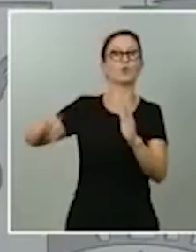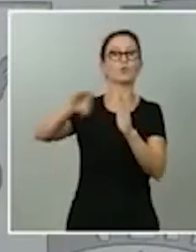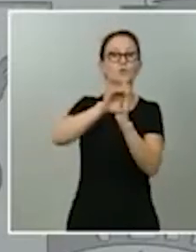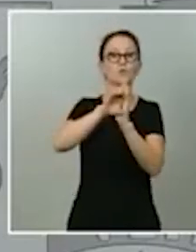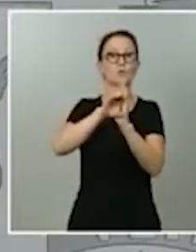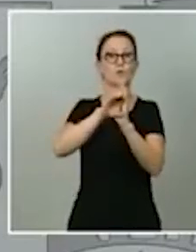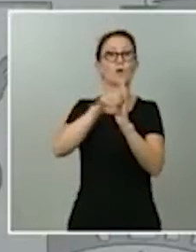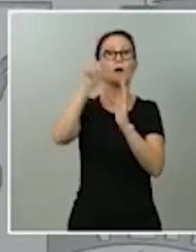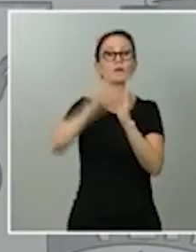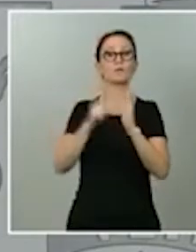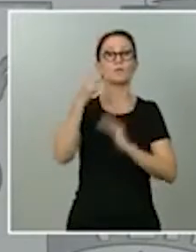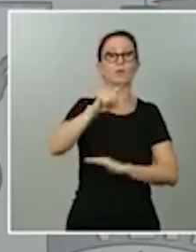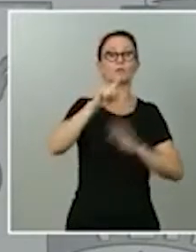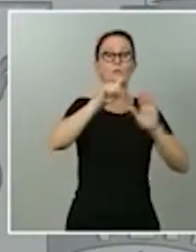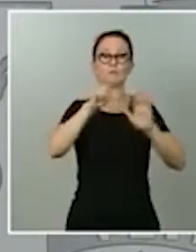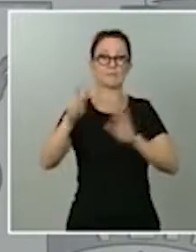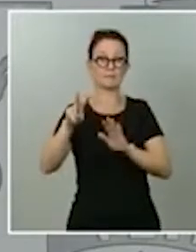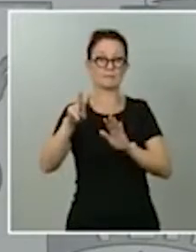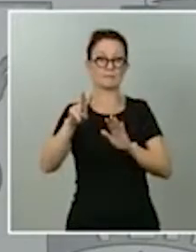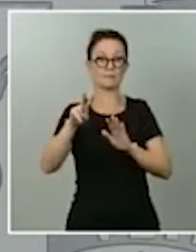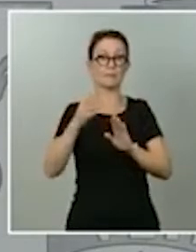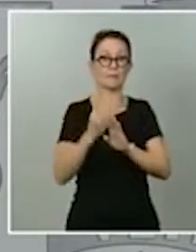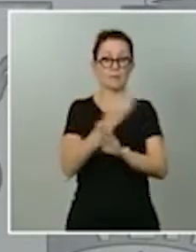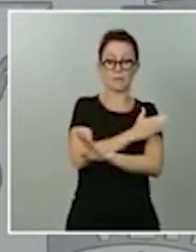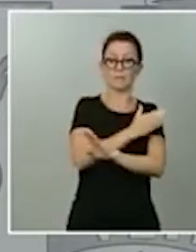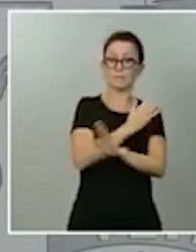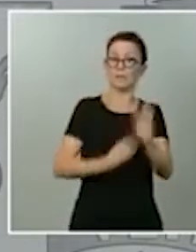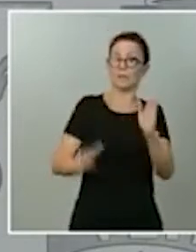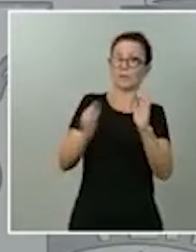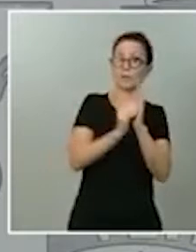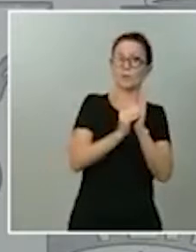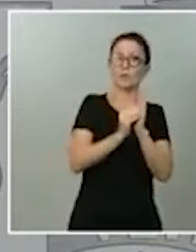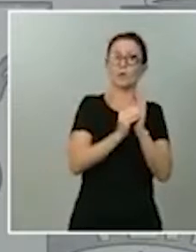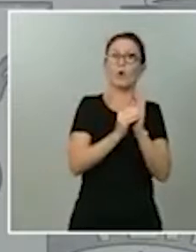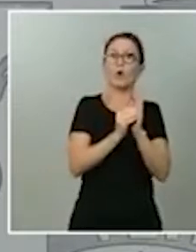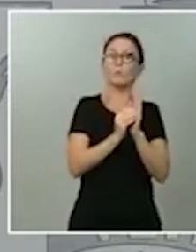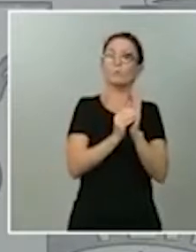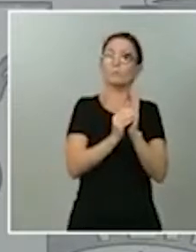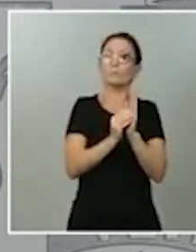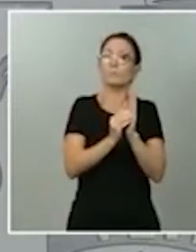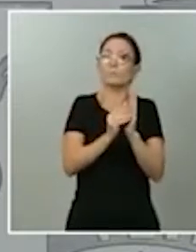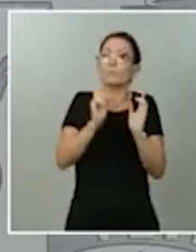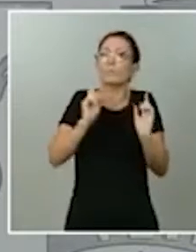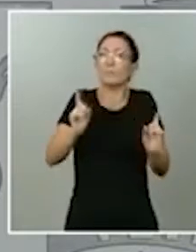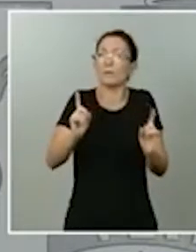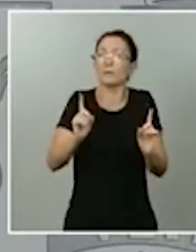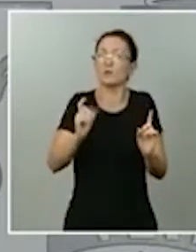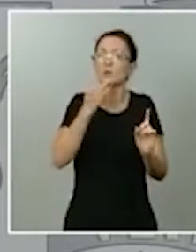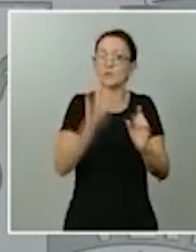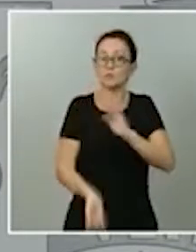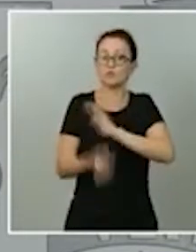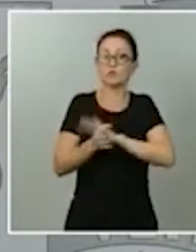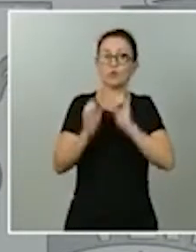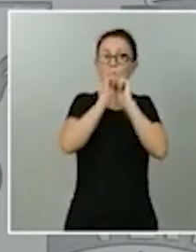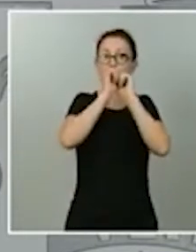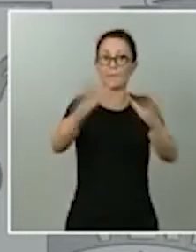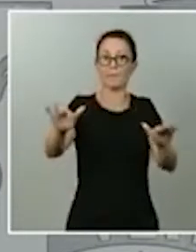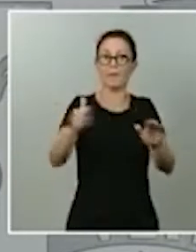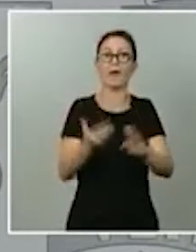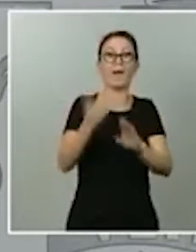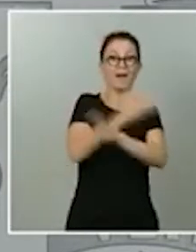incluye como previsión para activar esta ley orgánica una pandemia, es decir, los legisladores ya en el 81